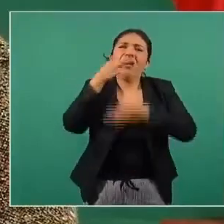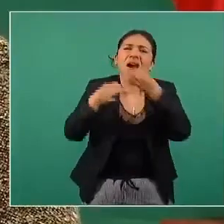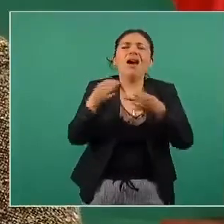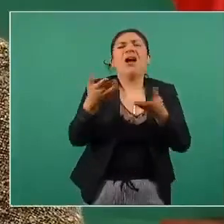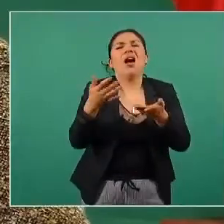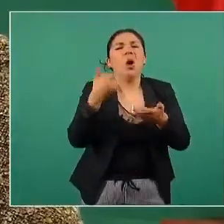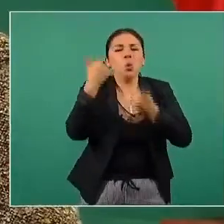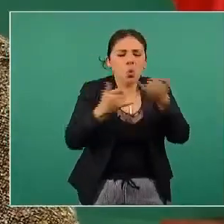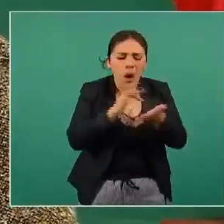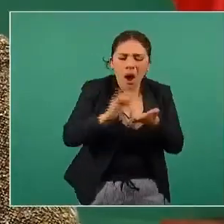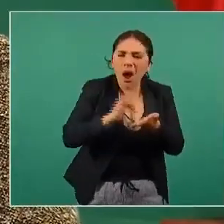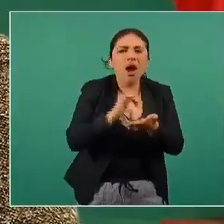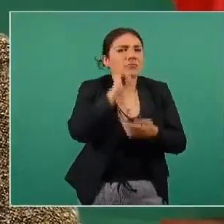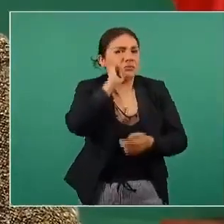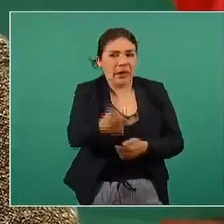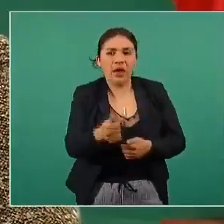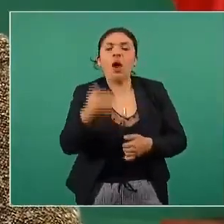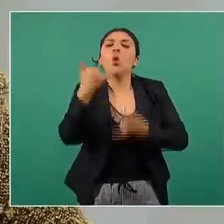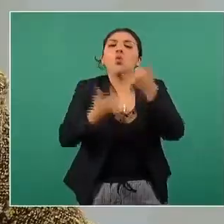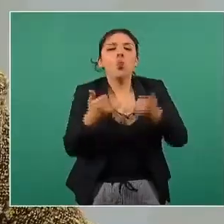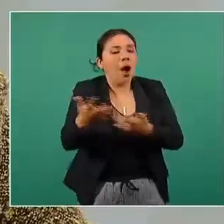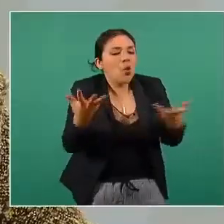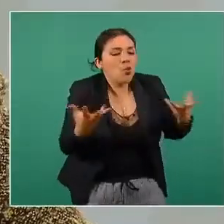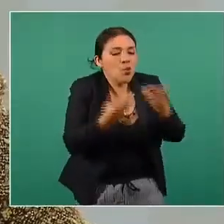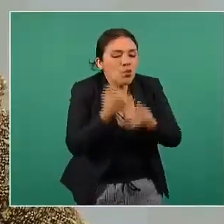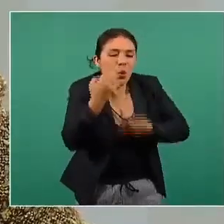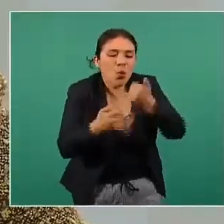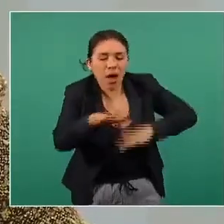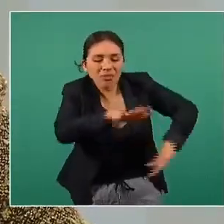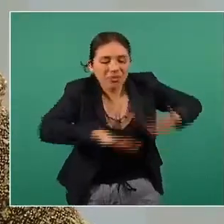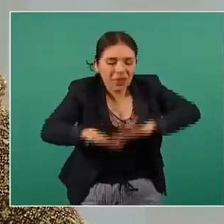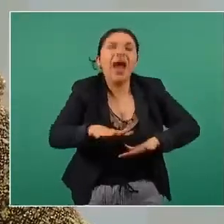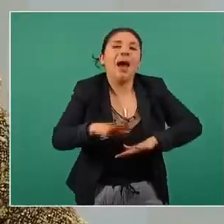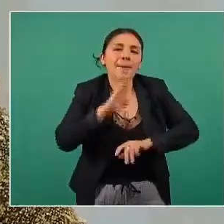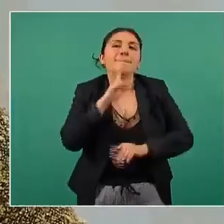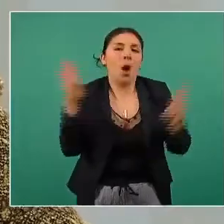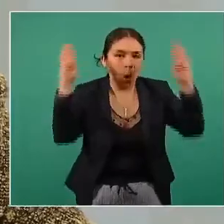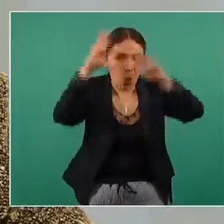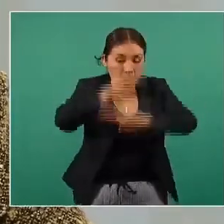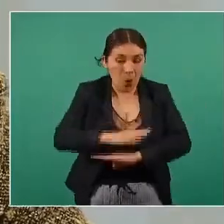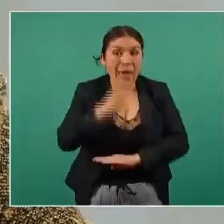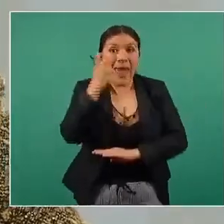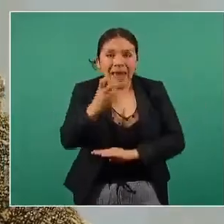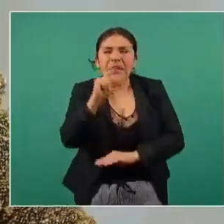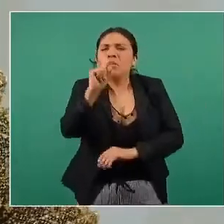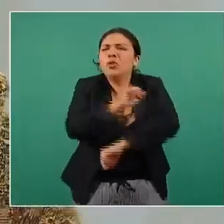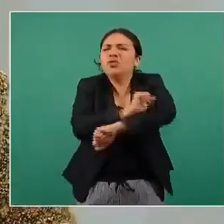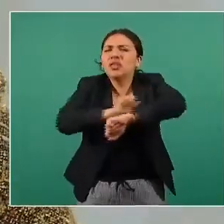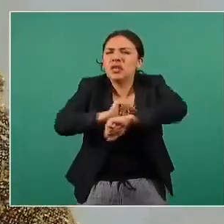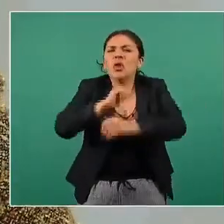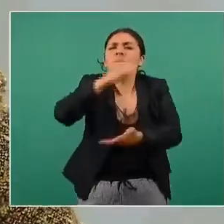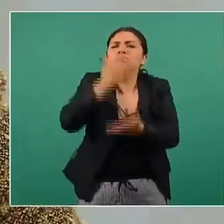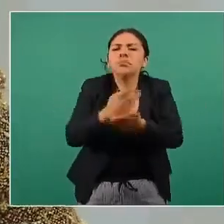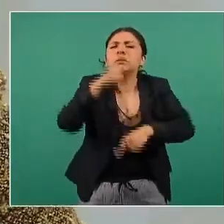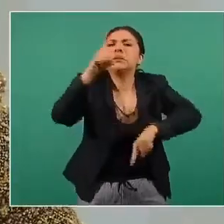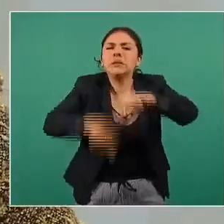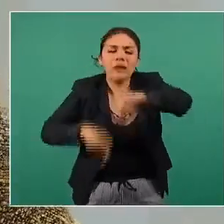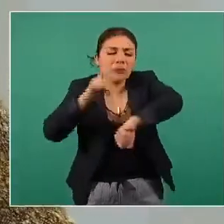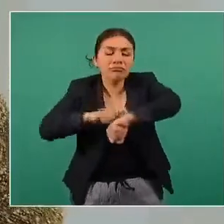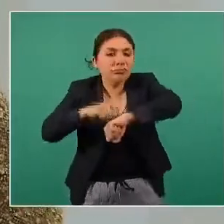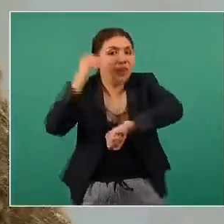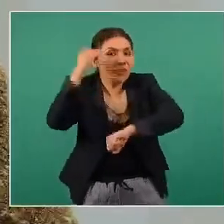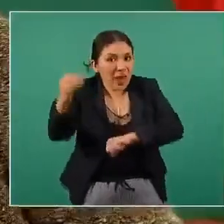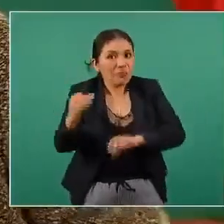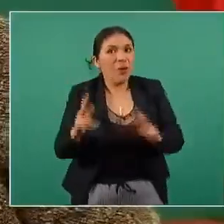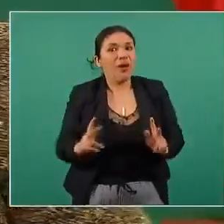jugar entre todos este tipo de cuestiones o de límites nos van a ayudar como familia a limitar